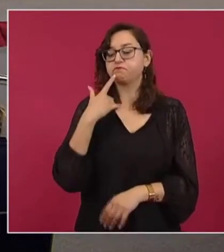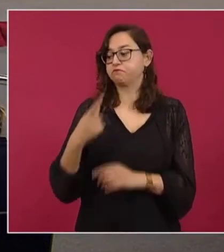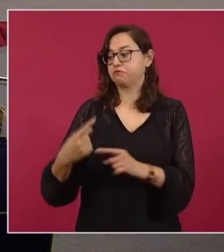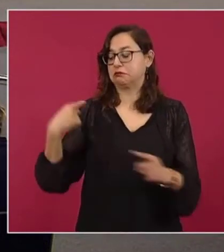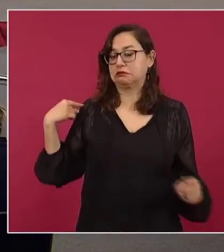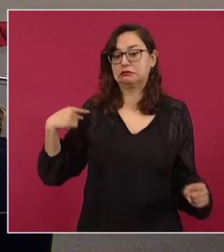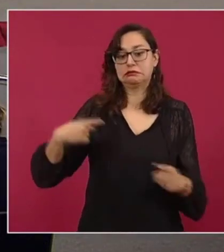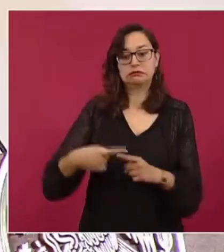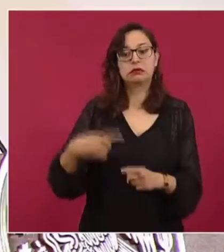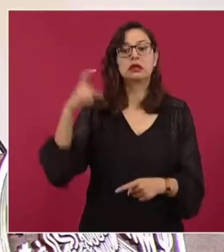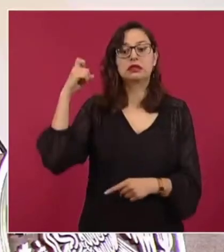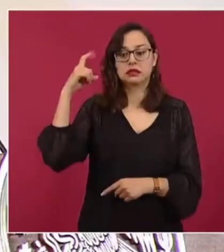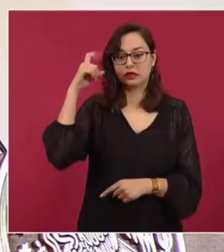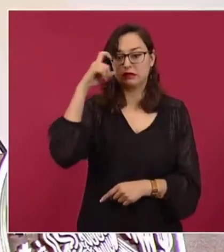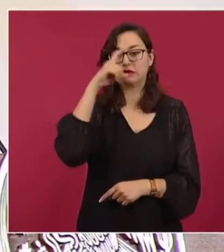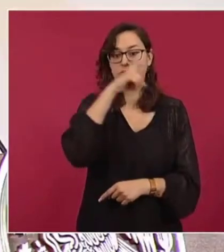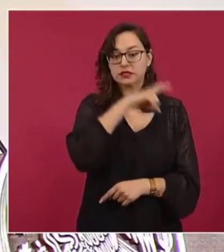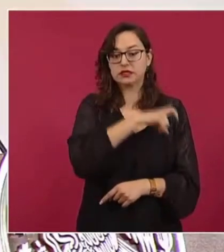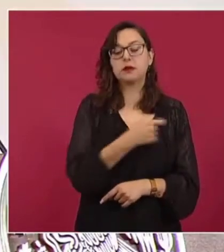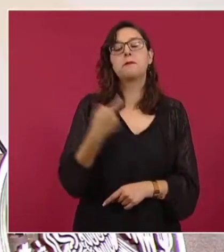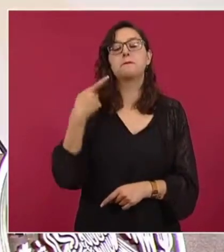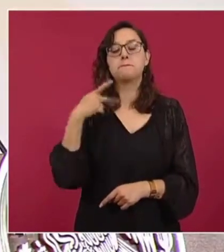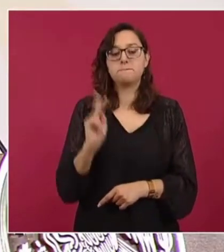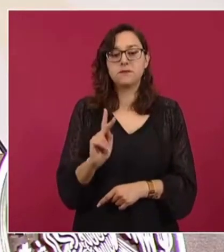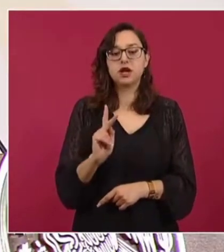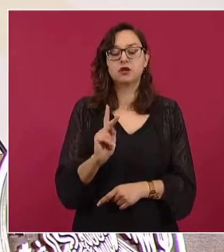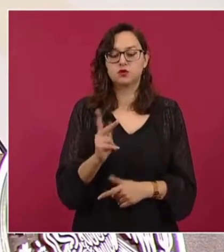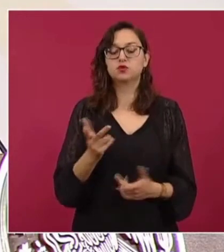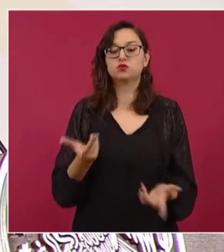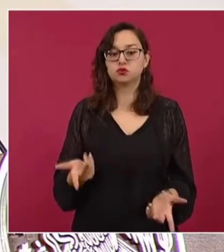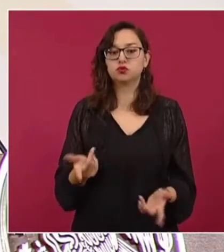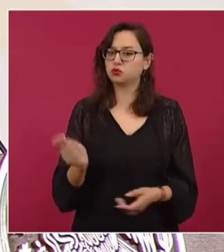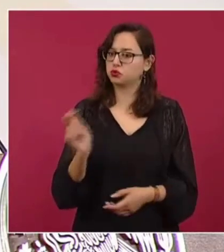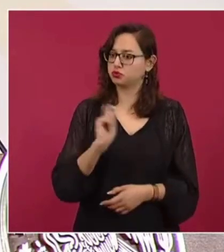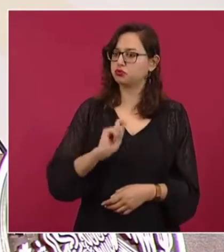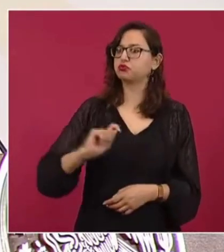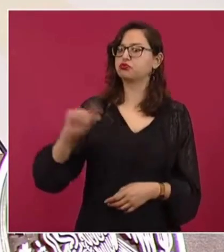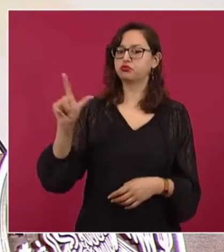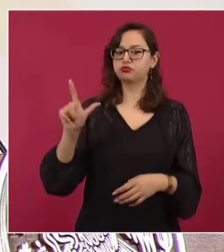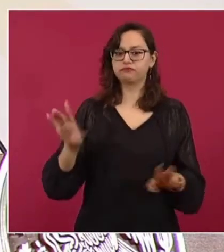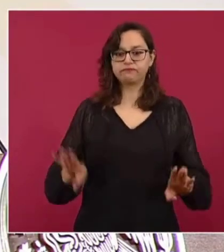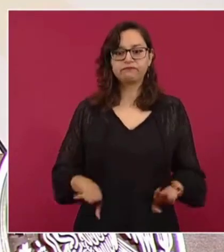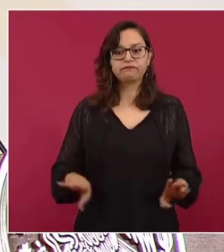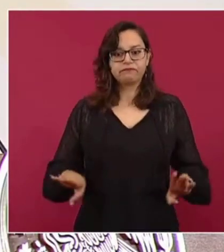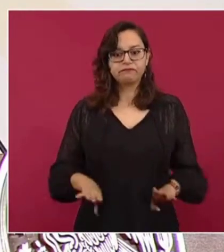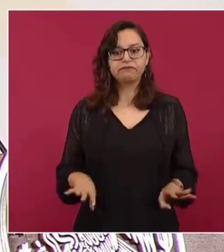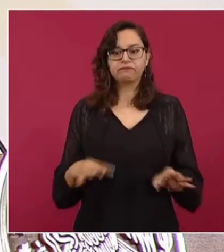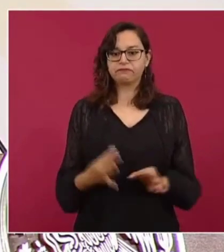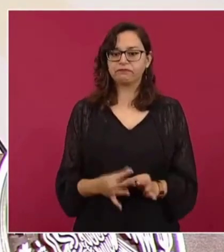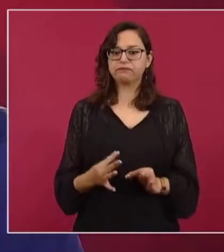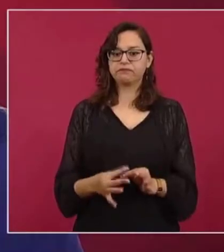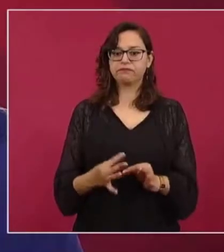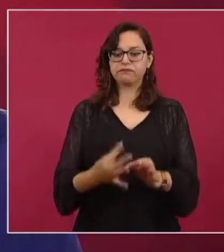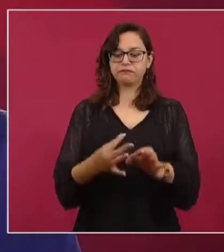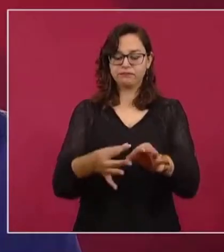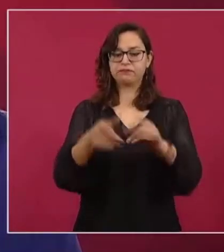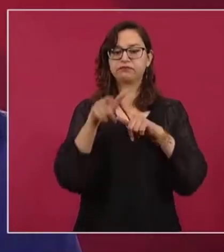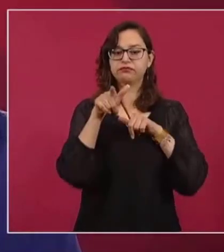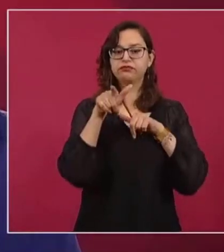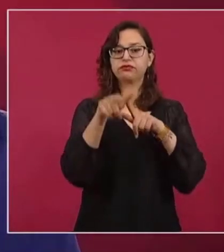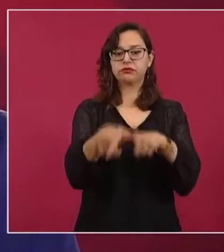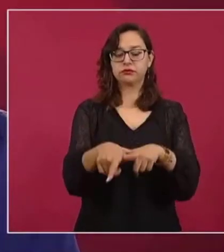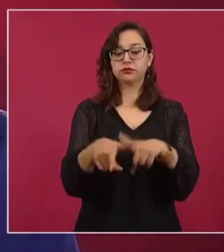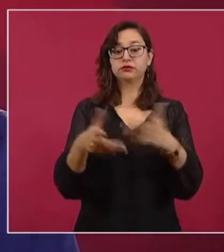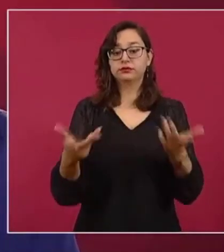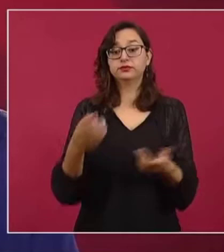complicados, pero que han sabido de verdad ser muy profesionales. Y además de estar con lo que son sus clases, bueno, pues